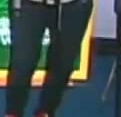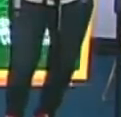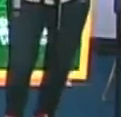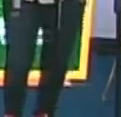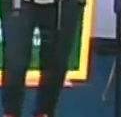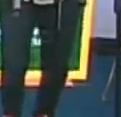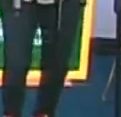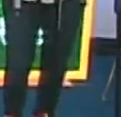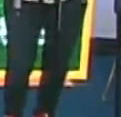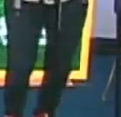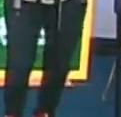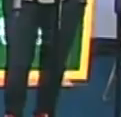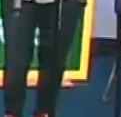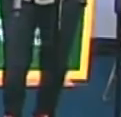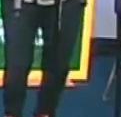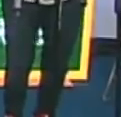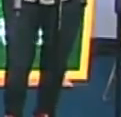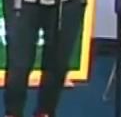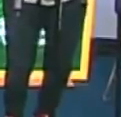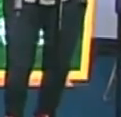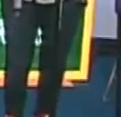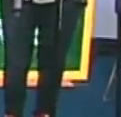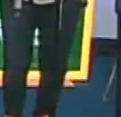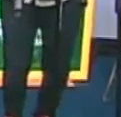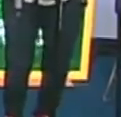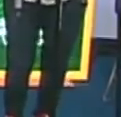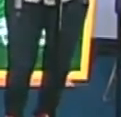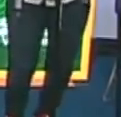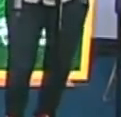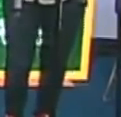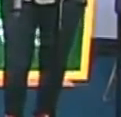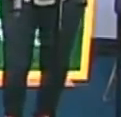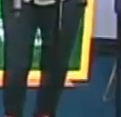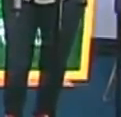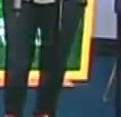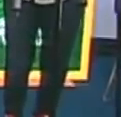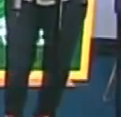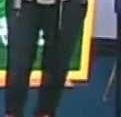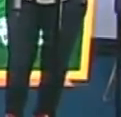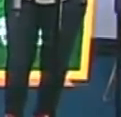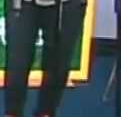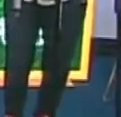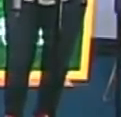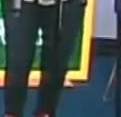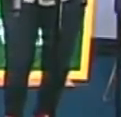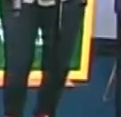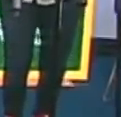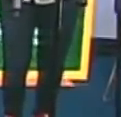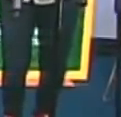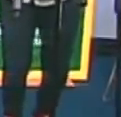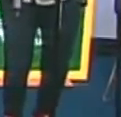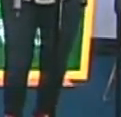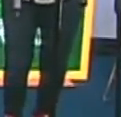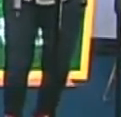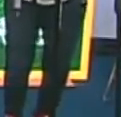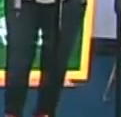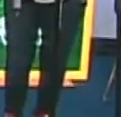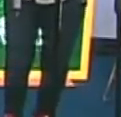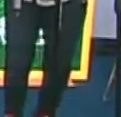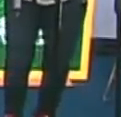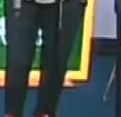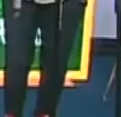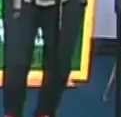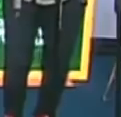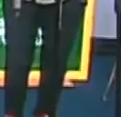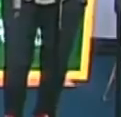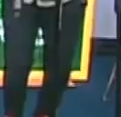alegría de andar juntos La conciencia colectiva La conciencia alegría de andar juntos Con la zona